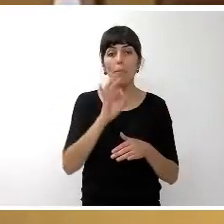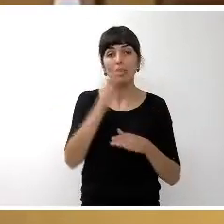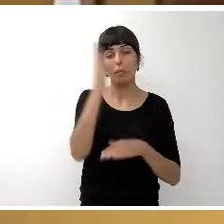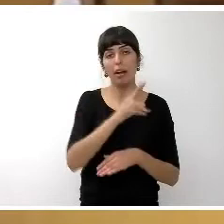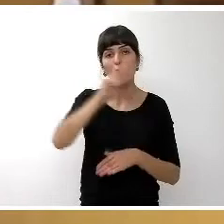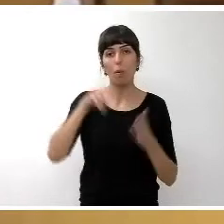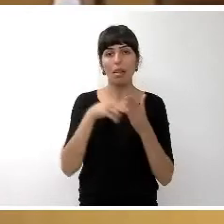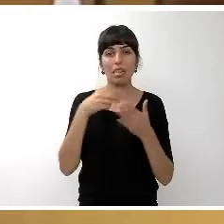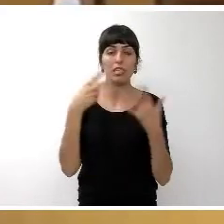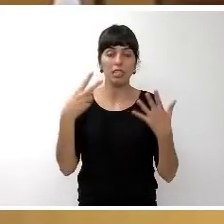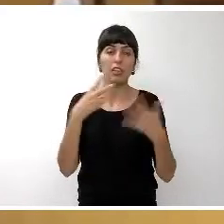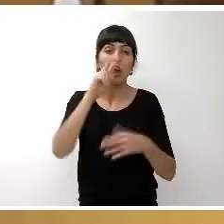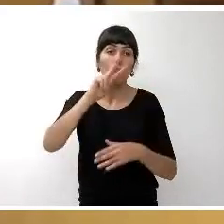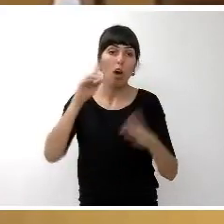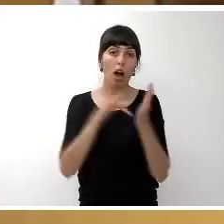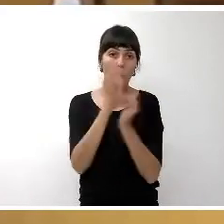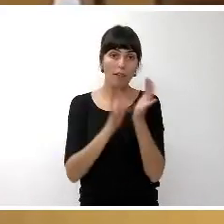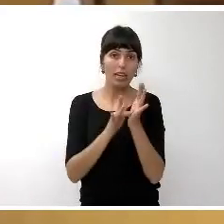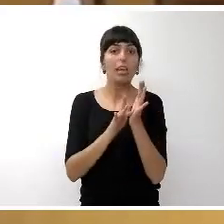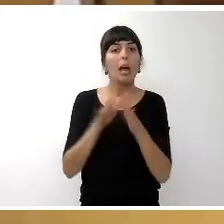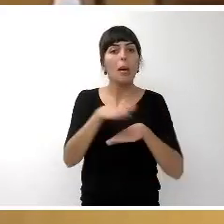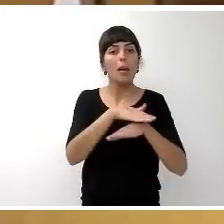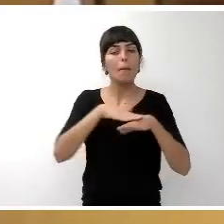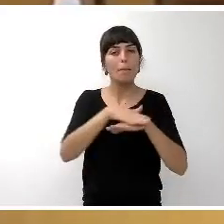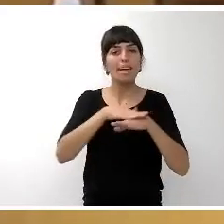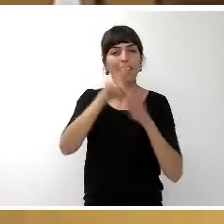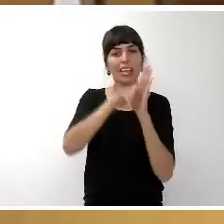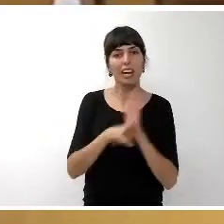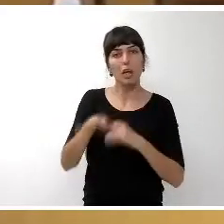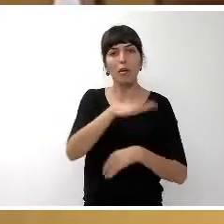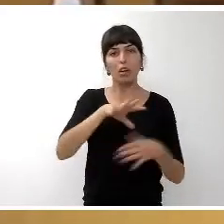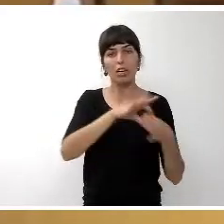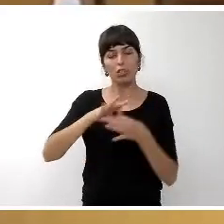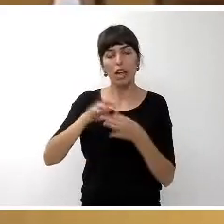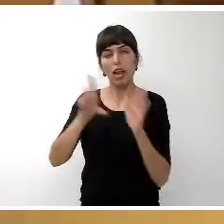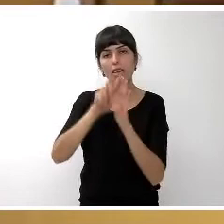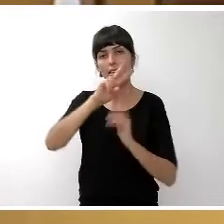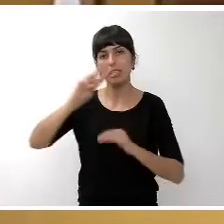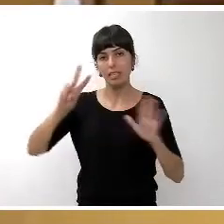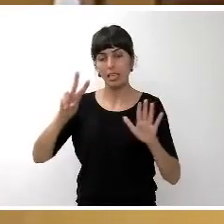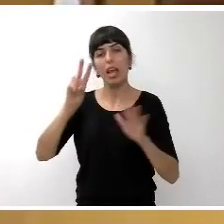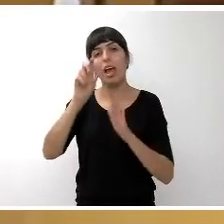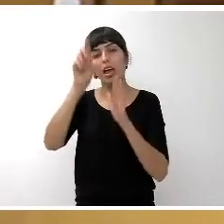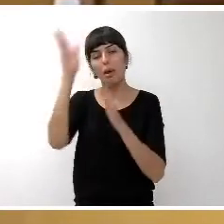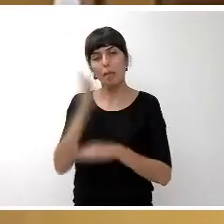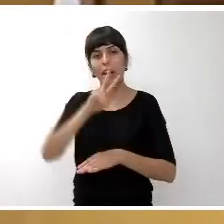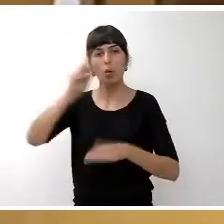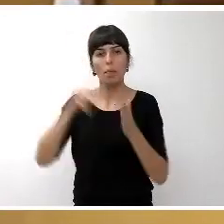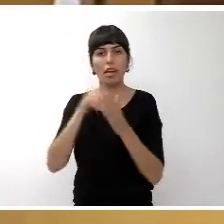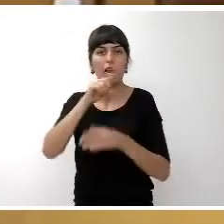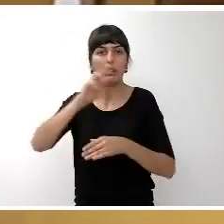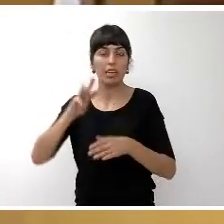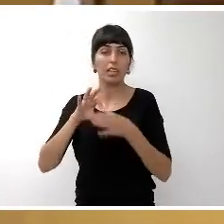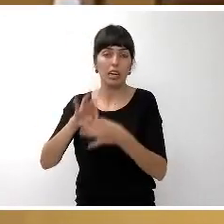de 2 de abril, reguladora de las bases de régimen local, en la redacción dada por la Ley 27 barra 2013, 27 de diciembre, de racionalización y